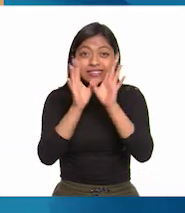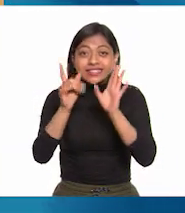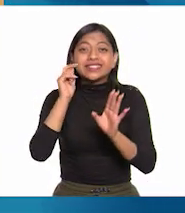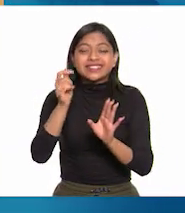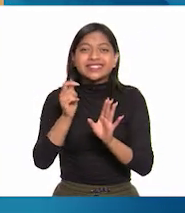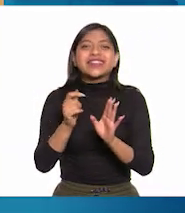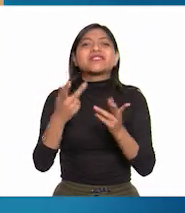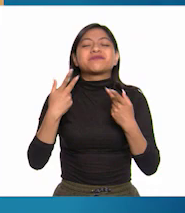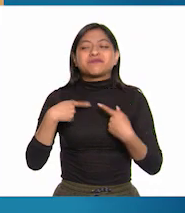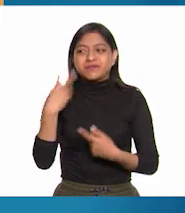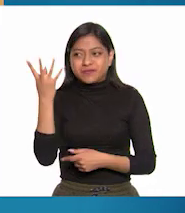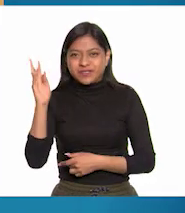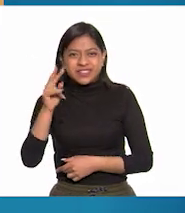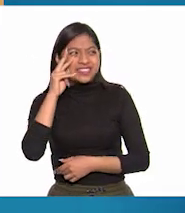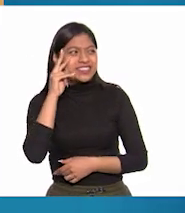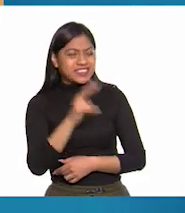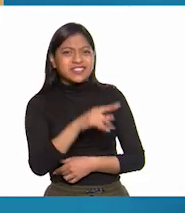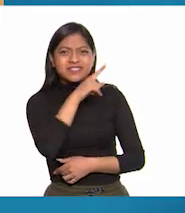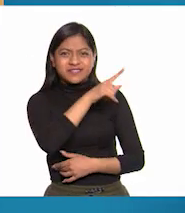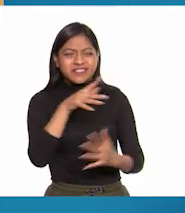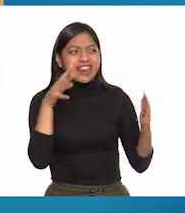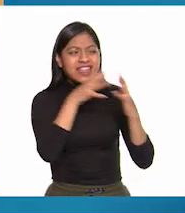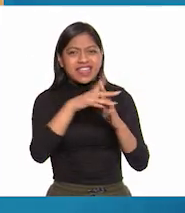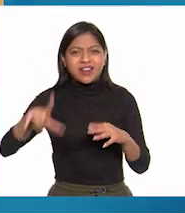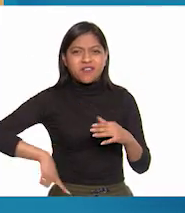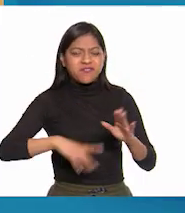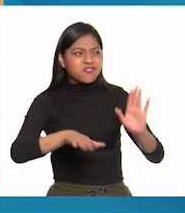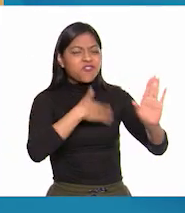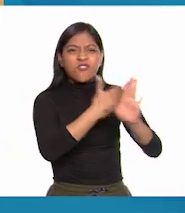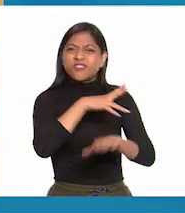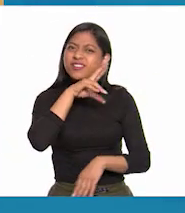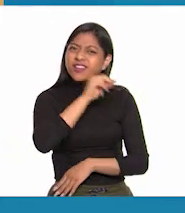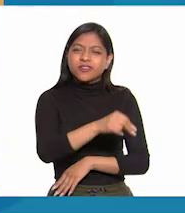simpatizantes al movimiento y retardaría su triunfo.